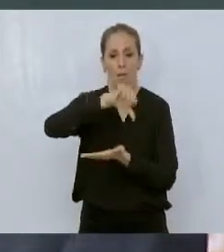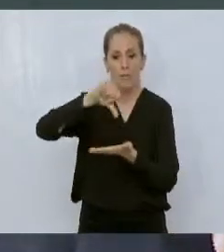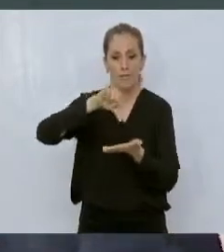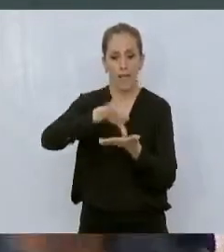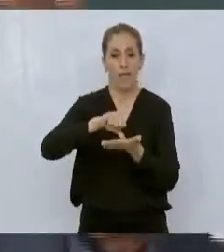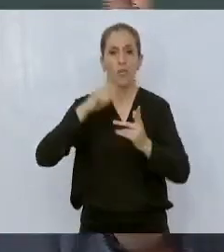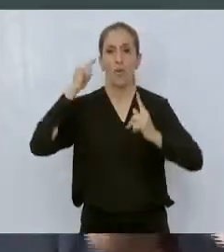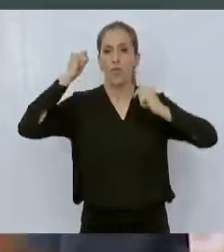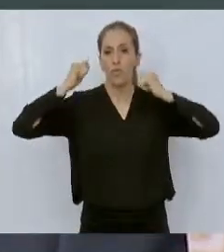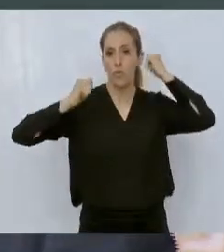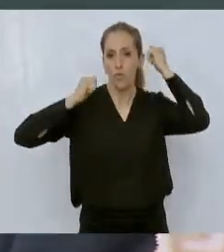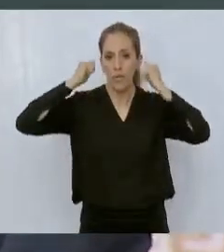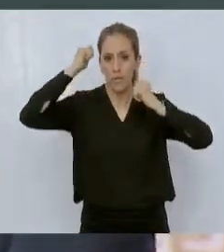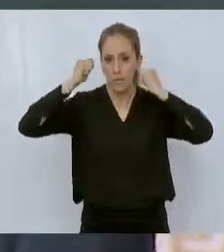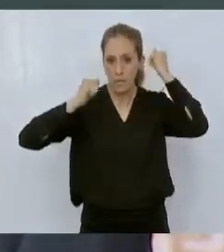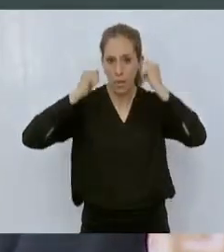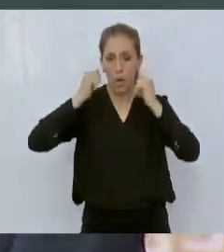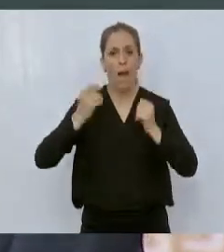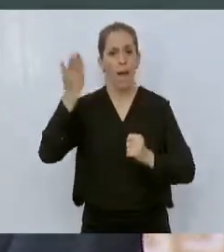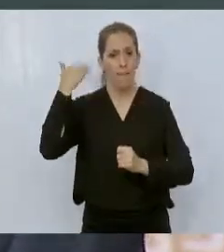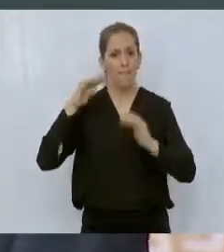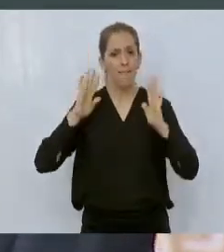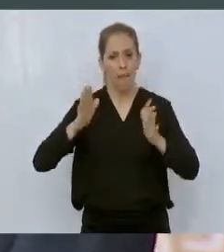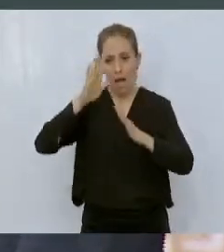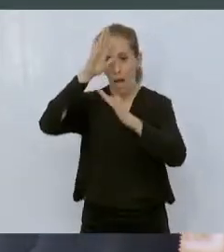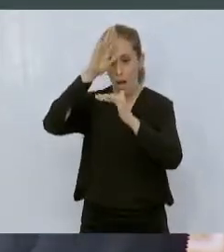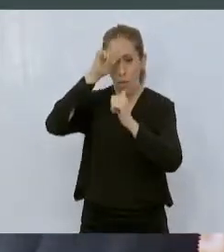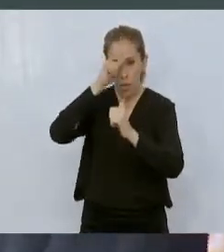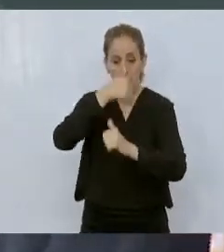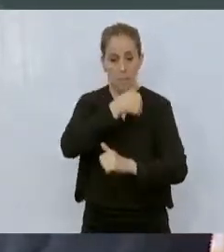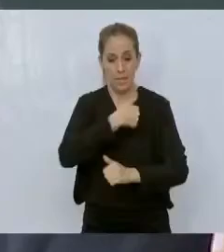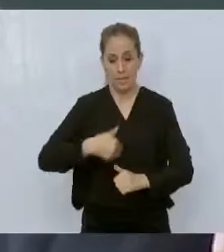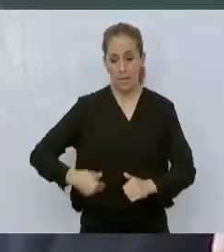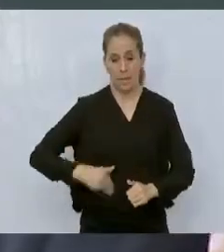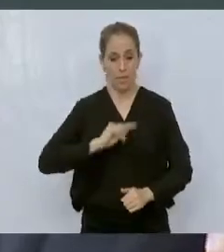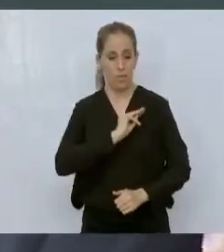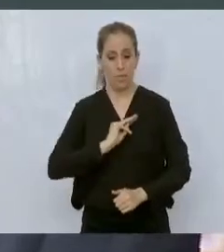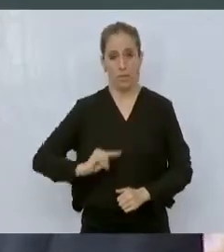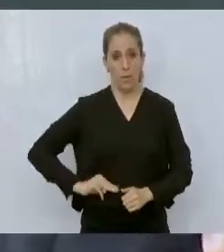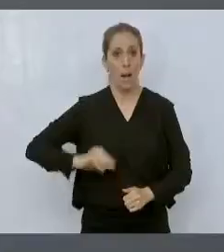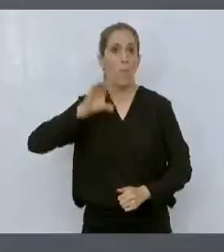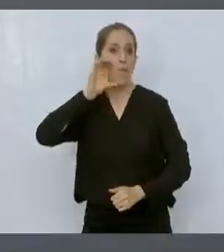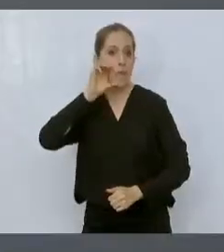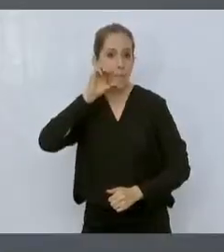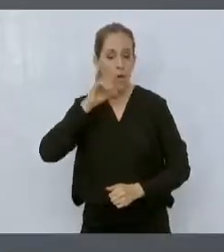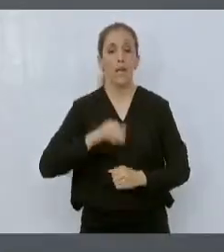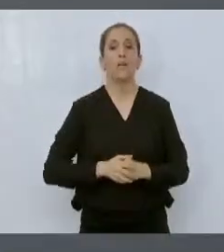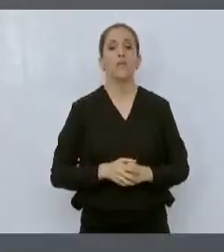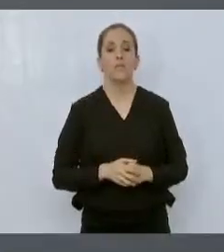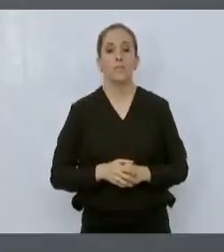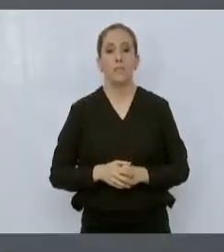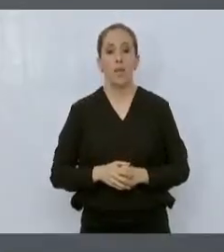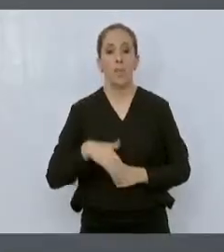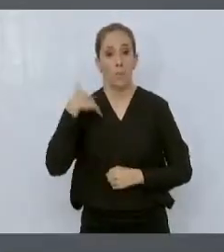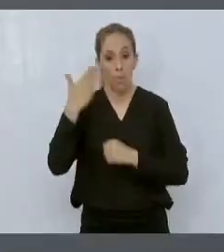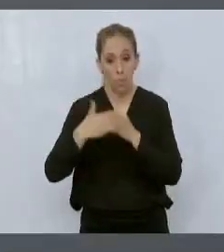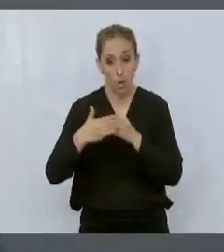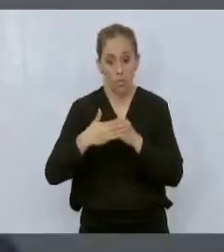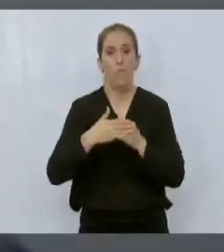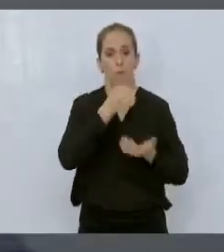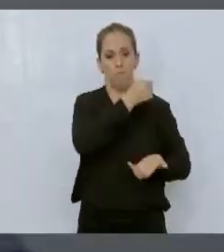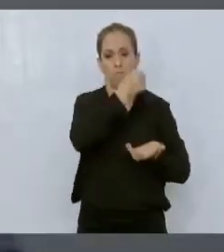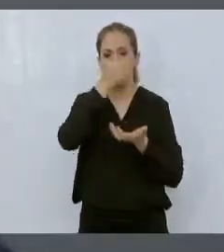Hemos acordado junto con el presidente municipal y el presidente municipal de Montemorelos que de una vez, con una inversión del Estado, del fondo de turismo,